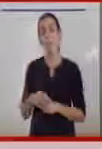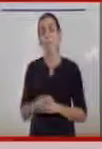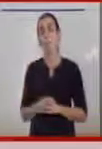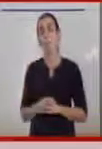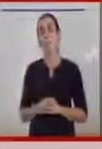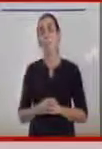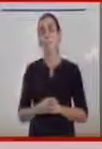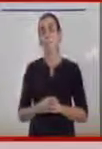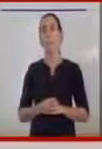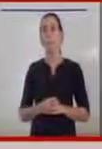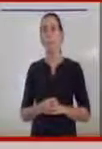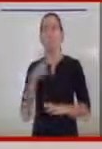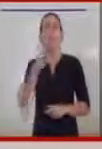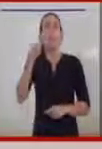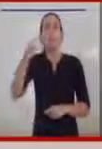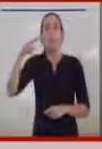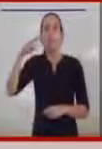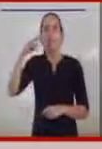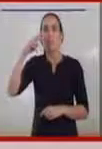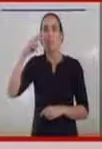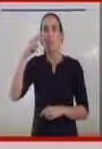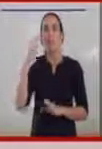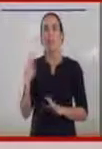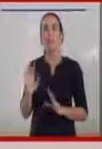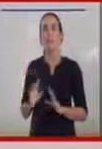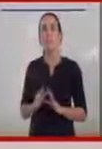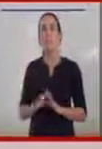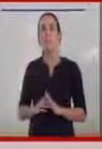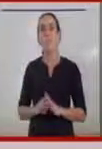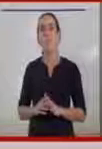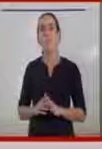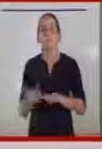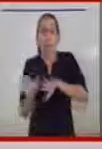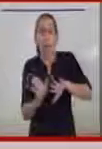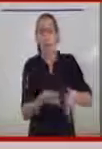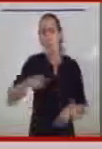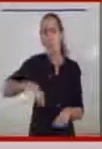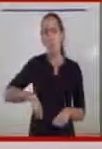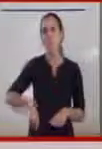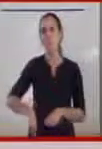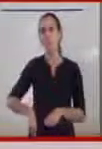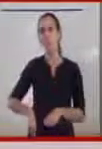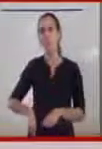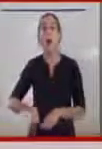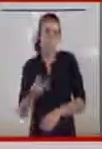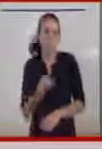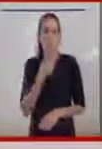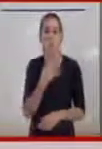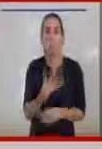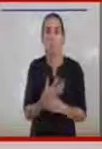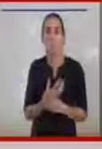porque ha sido una experiencia, además de profesional, que nos ha salido bien,